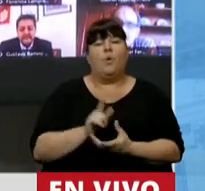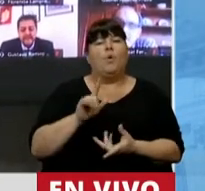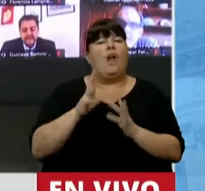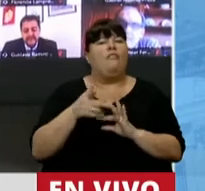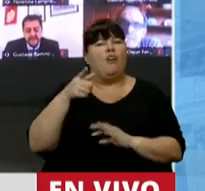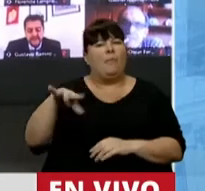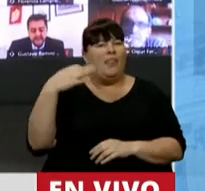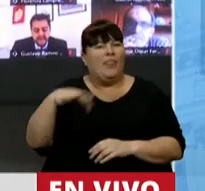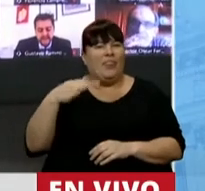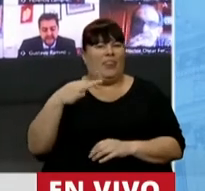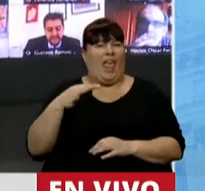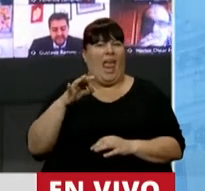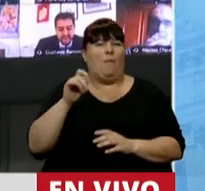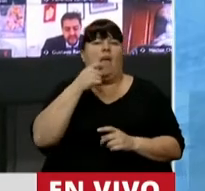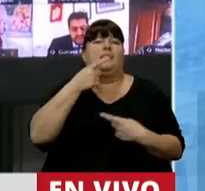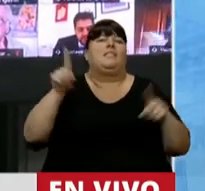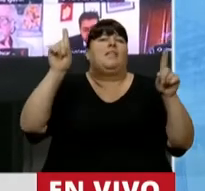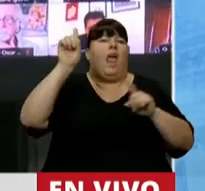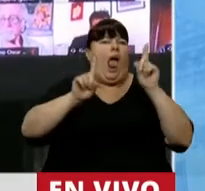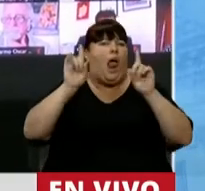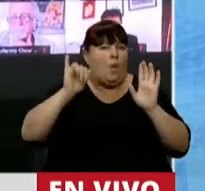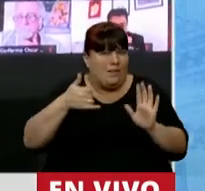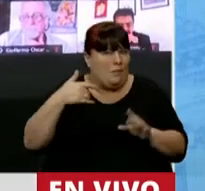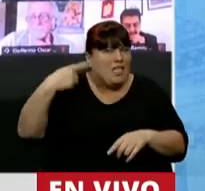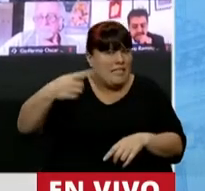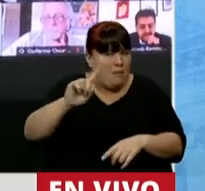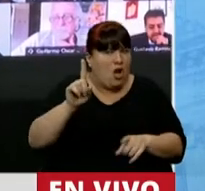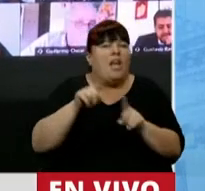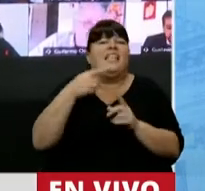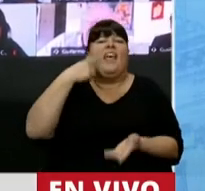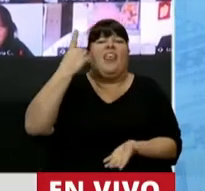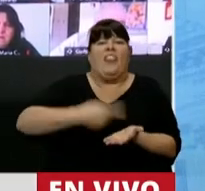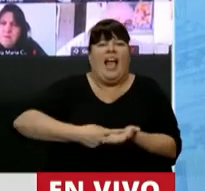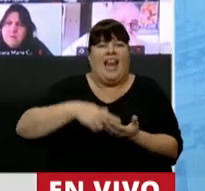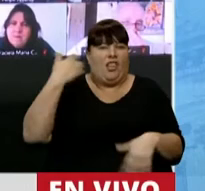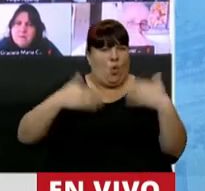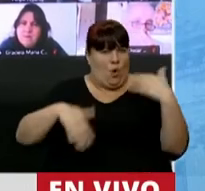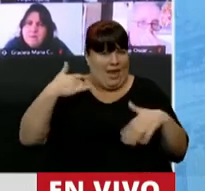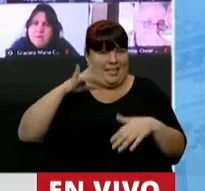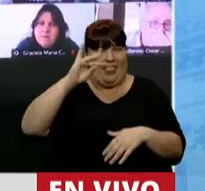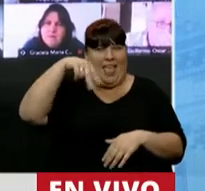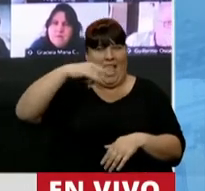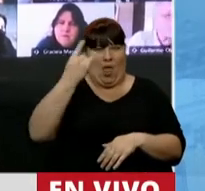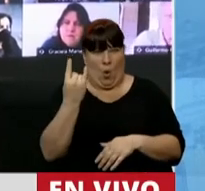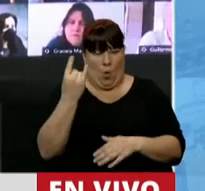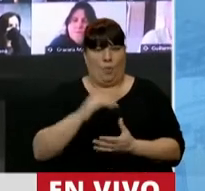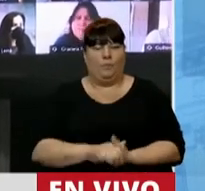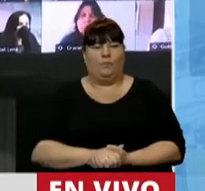herramienta que debiera ser de carácter excepcional como son los decretos de necesidad y urgencia.